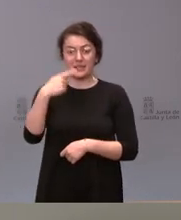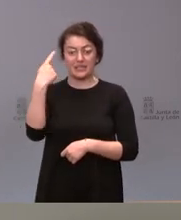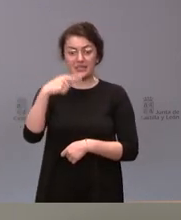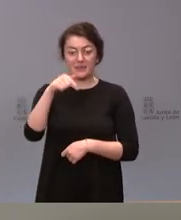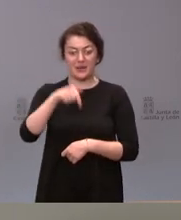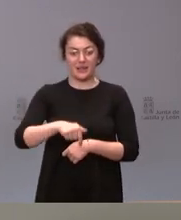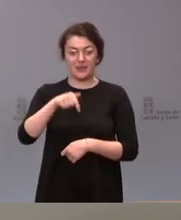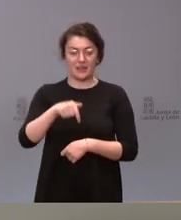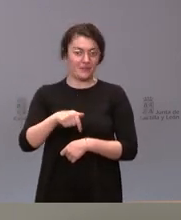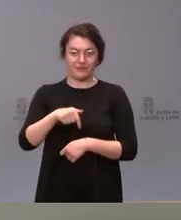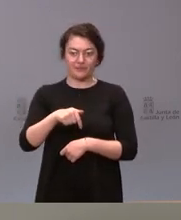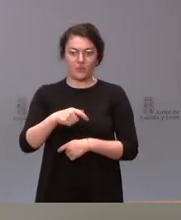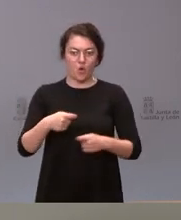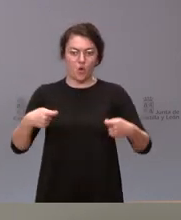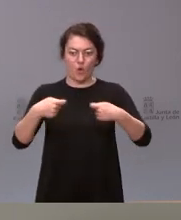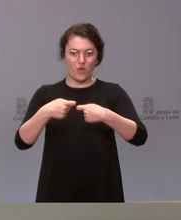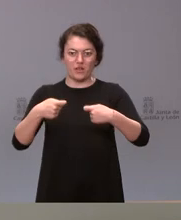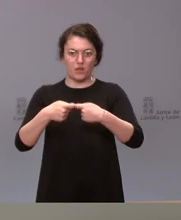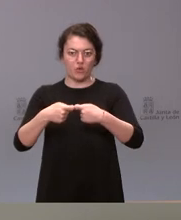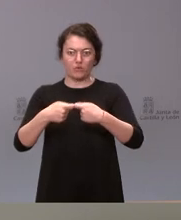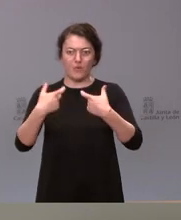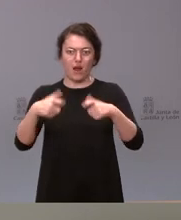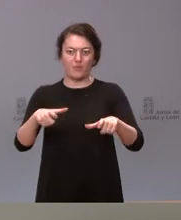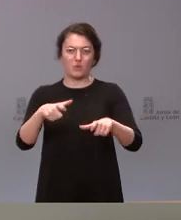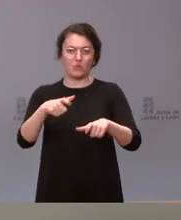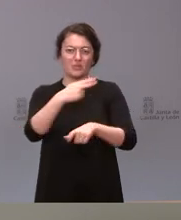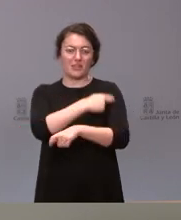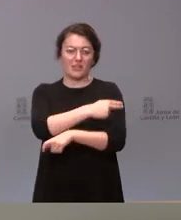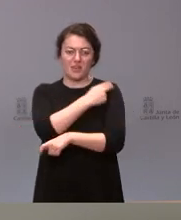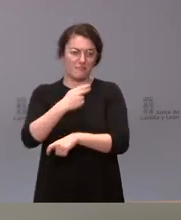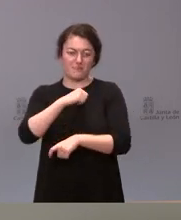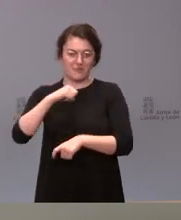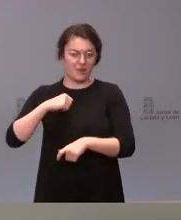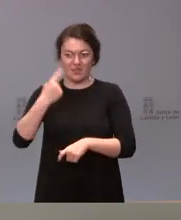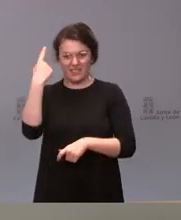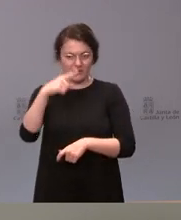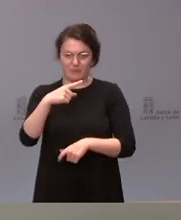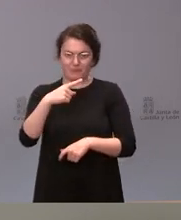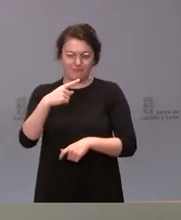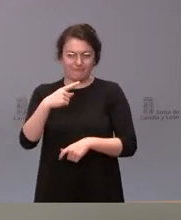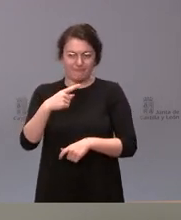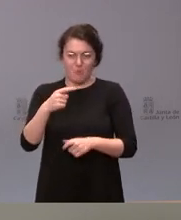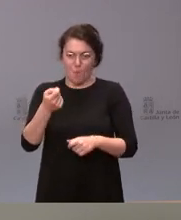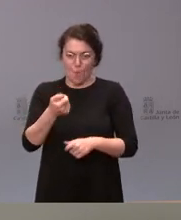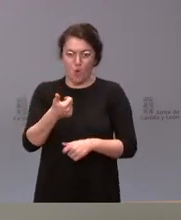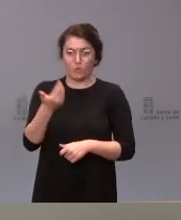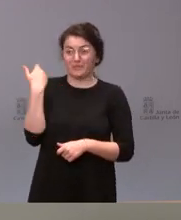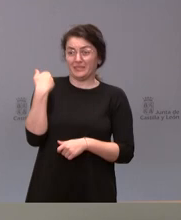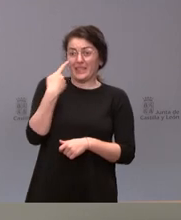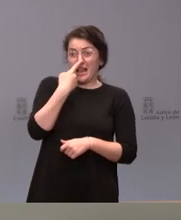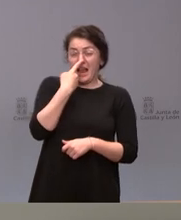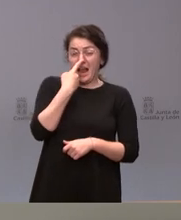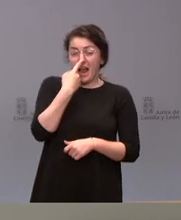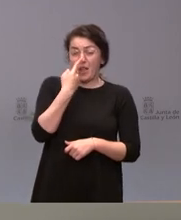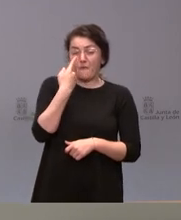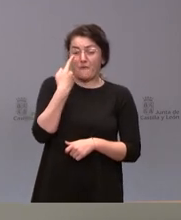ámbito privado en el año 2020 fuimos la que menos de toda España y es verdad que en el año